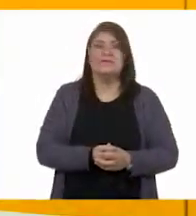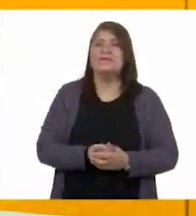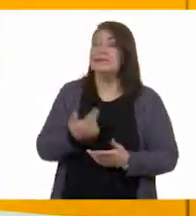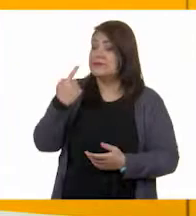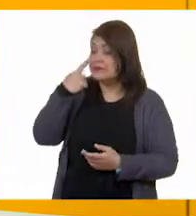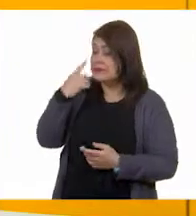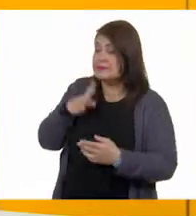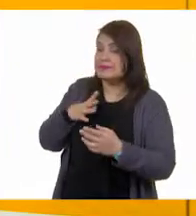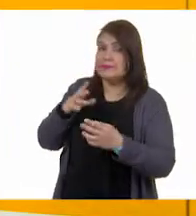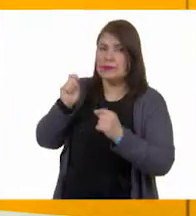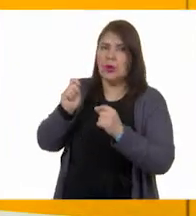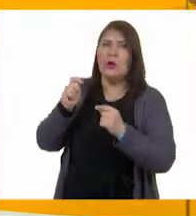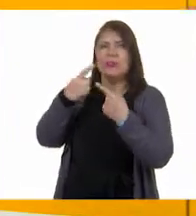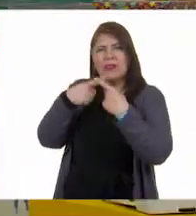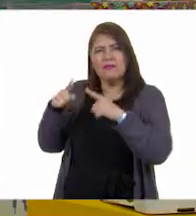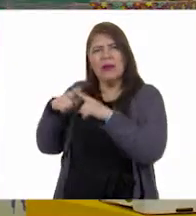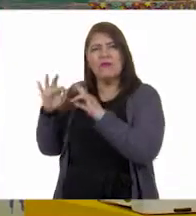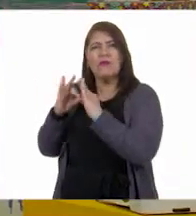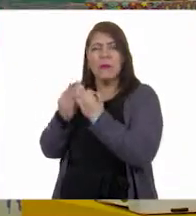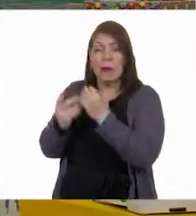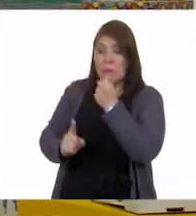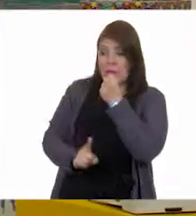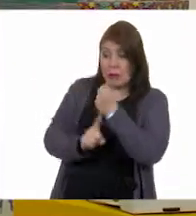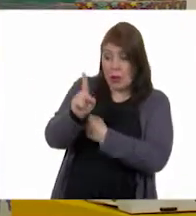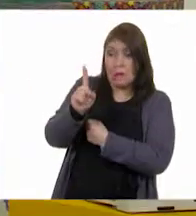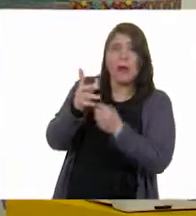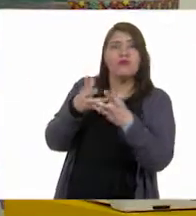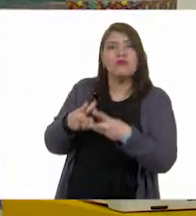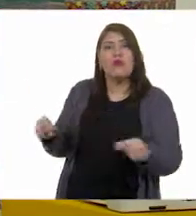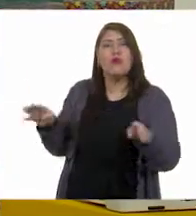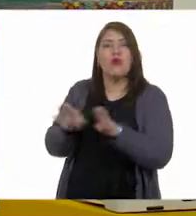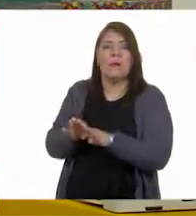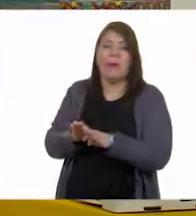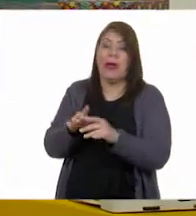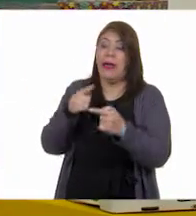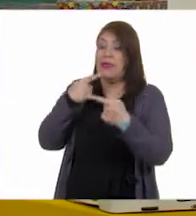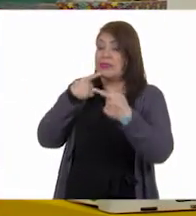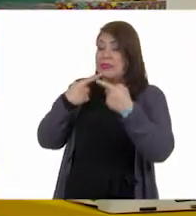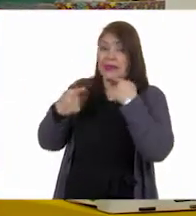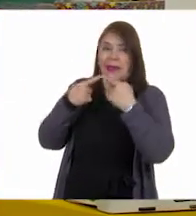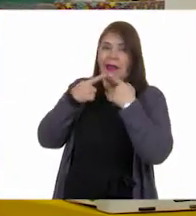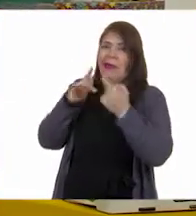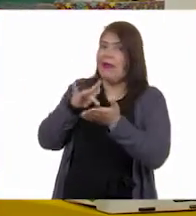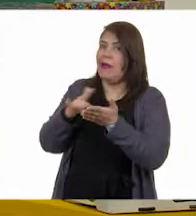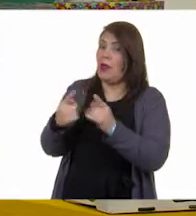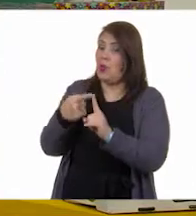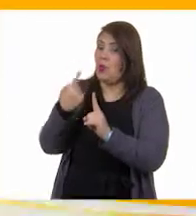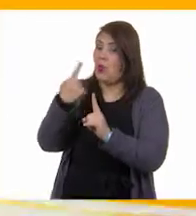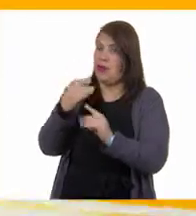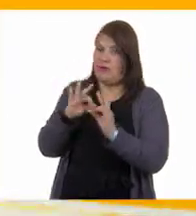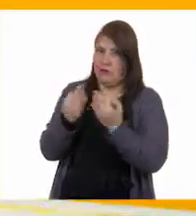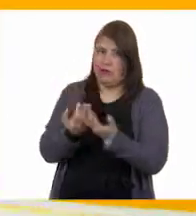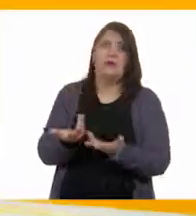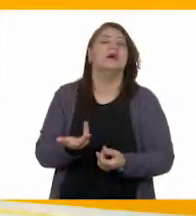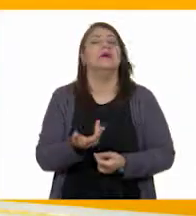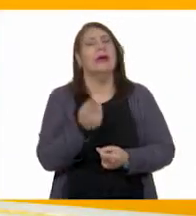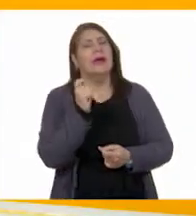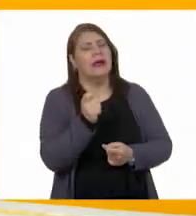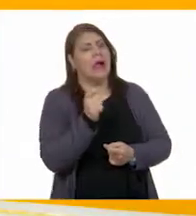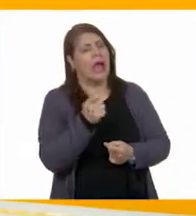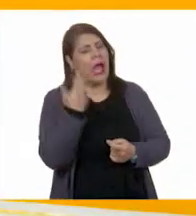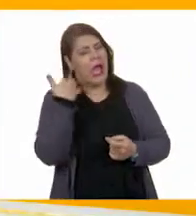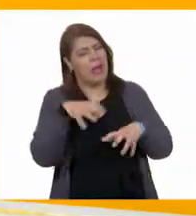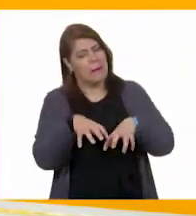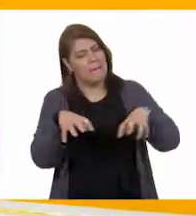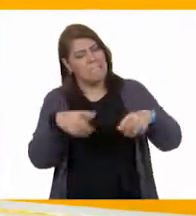Hay distintas formas de resolver los conflictos y el diálogo es una de ellas. ¡Ah! En la primera parte ninguna de ellas